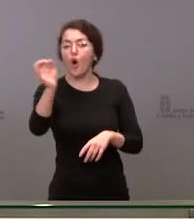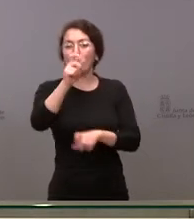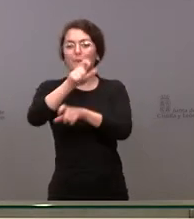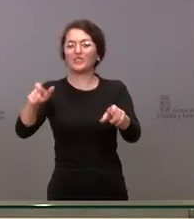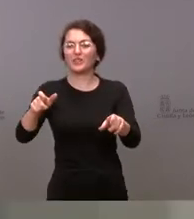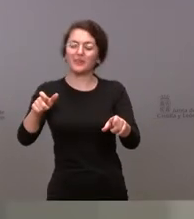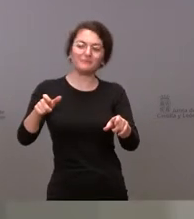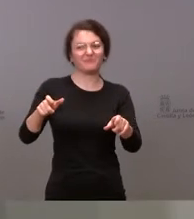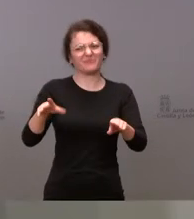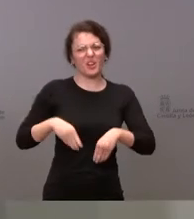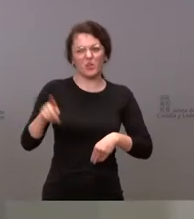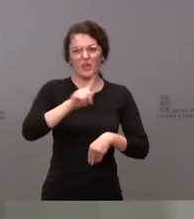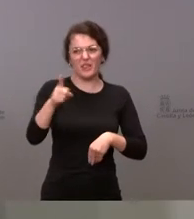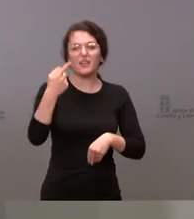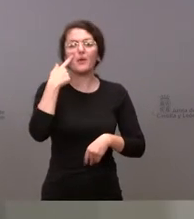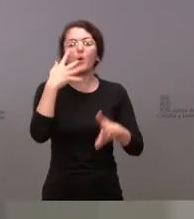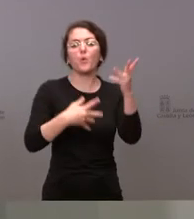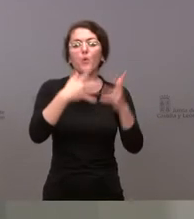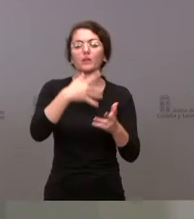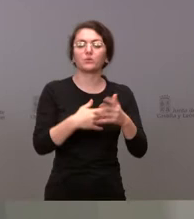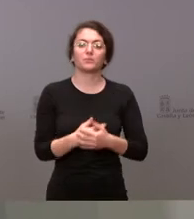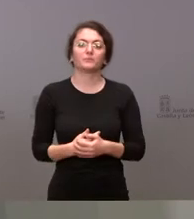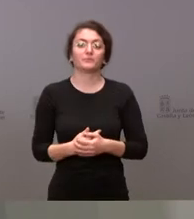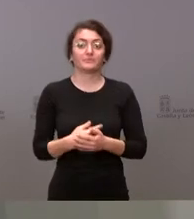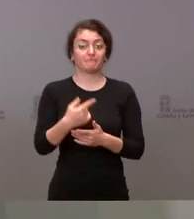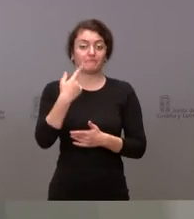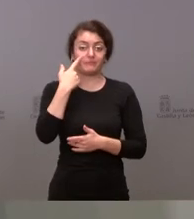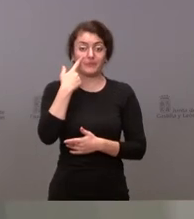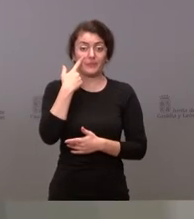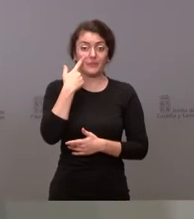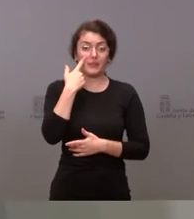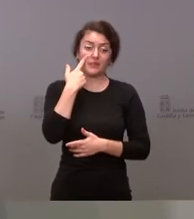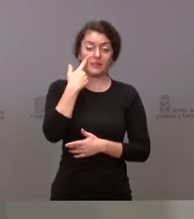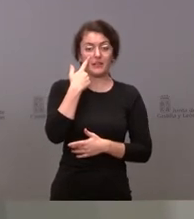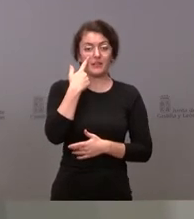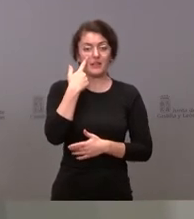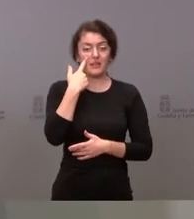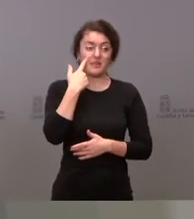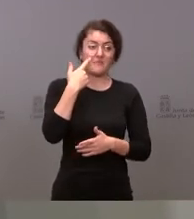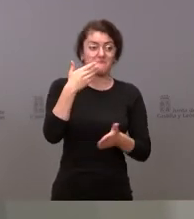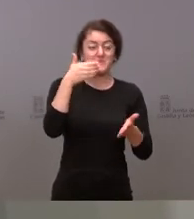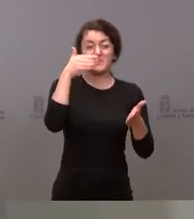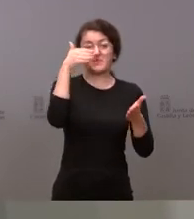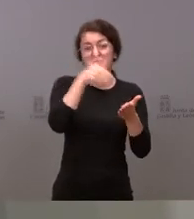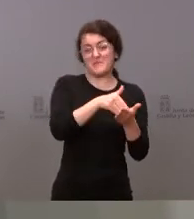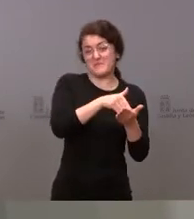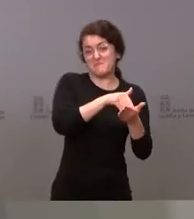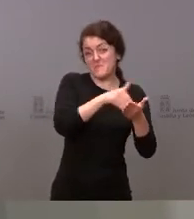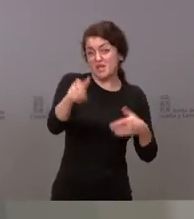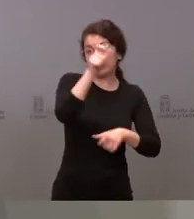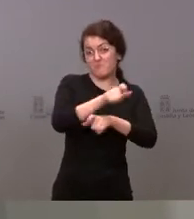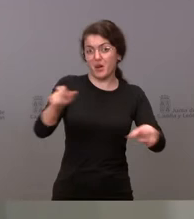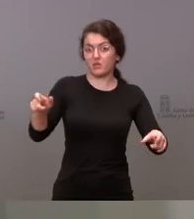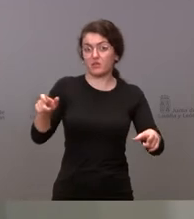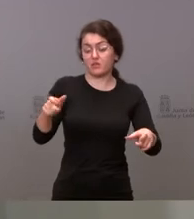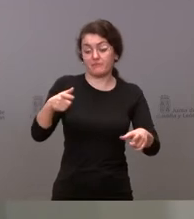Bueno, estamos hablando de unos cuantas decenas de miles de personas, porque eso son por tramos de edad. No te puedo dar las cifras